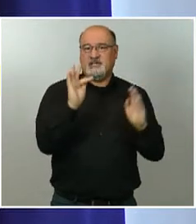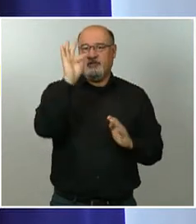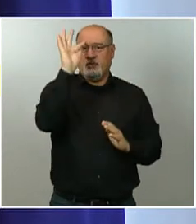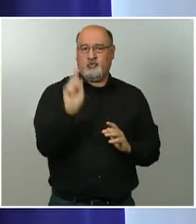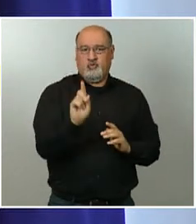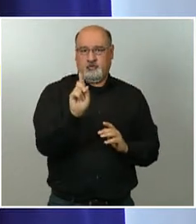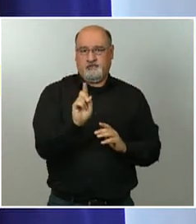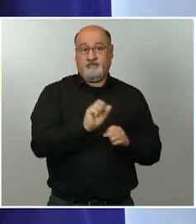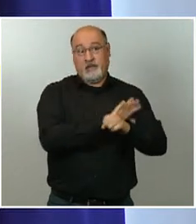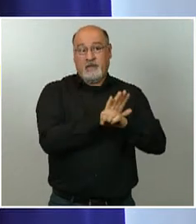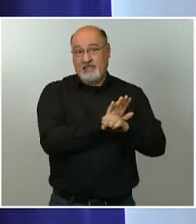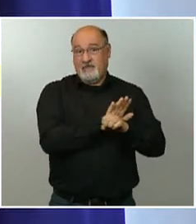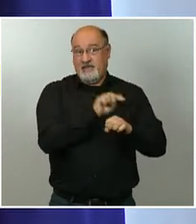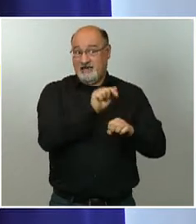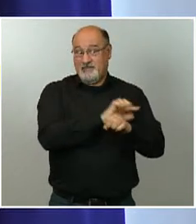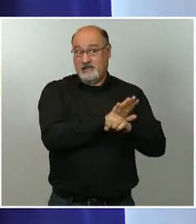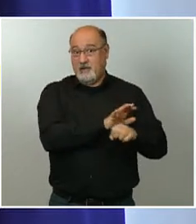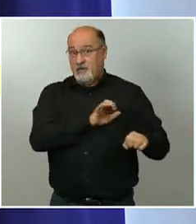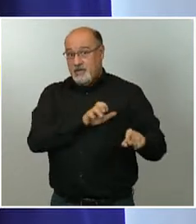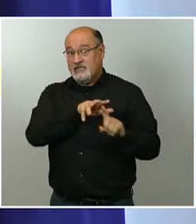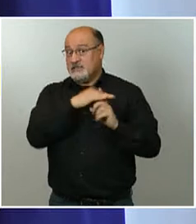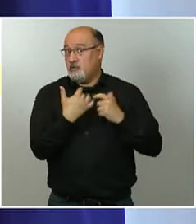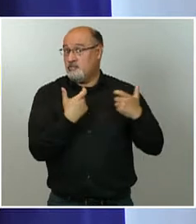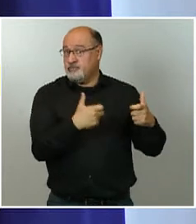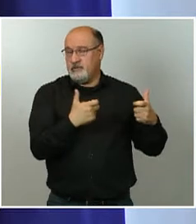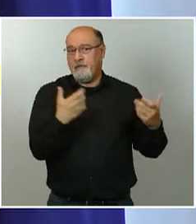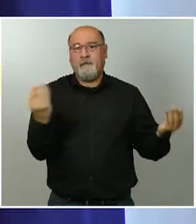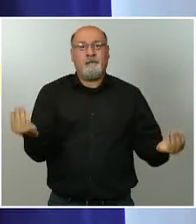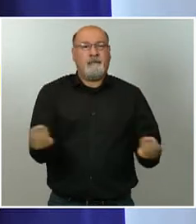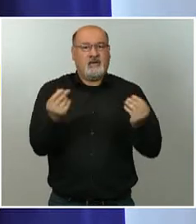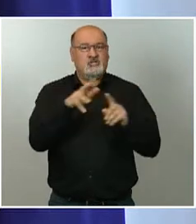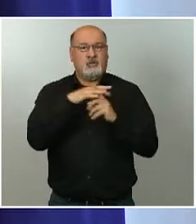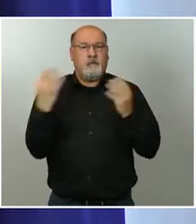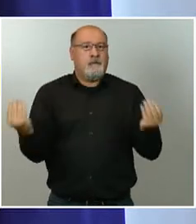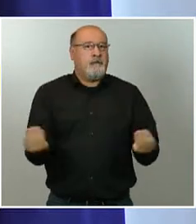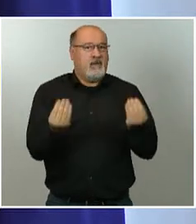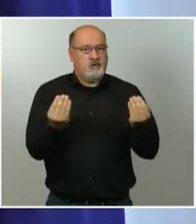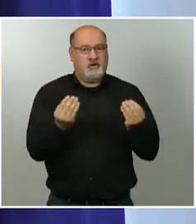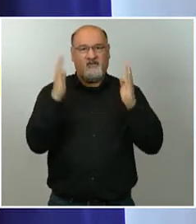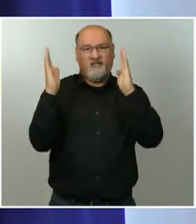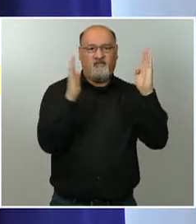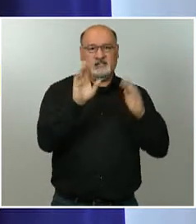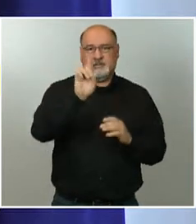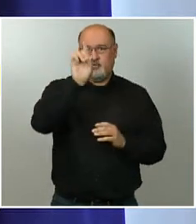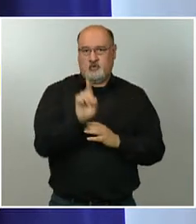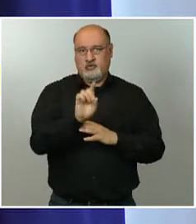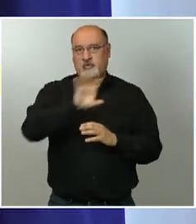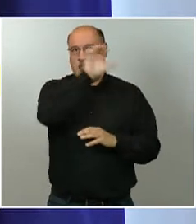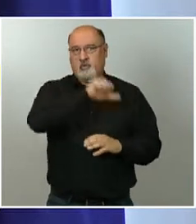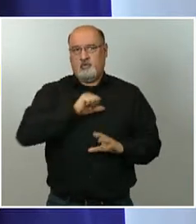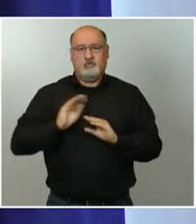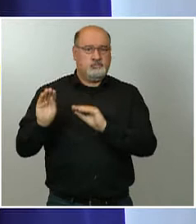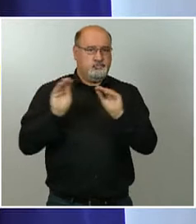donde la situación sanitaria es mejor, es mejor. Por tanto, este es un primer dato que combina la